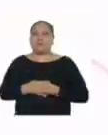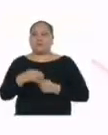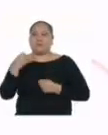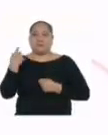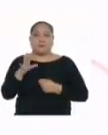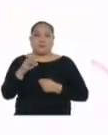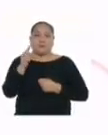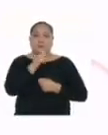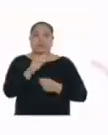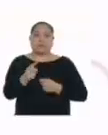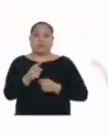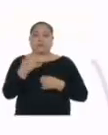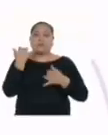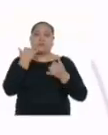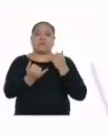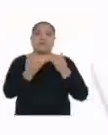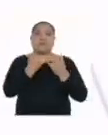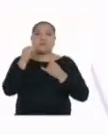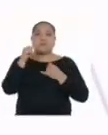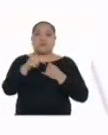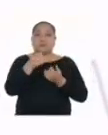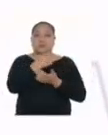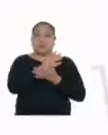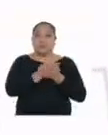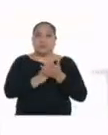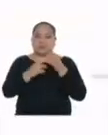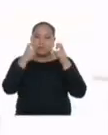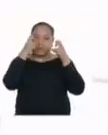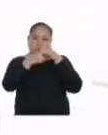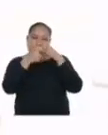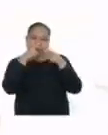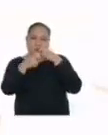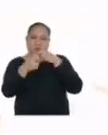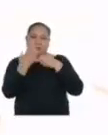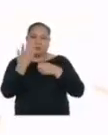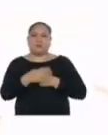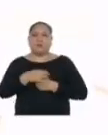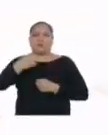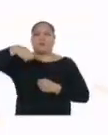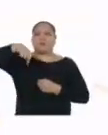Y ya con eso, culminamos la etapa de problematización.